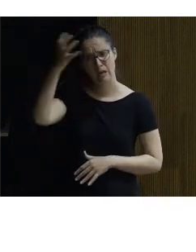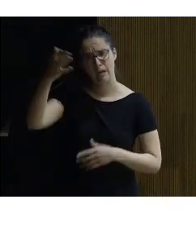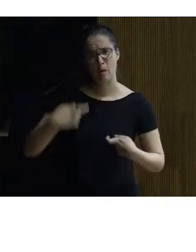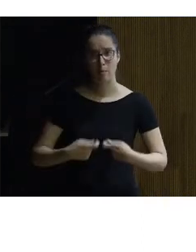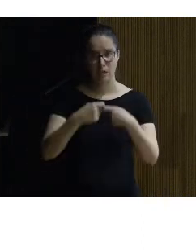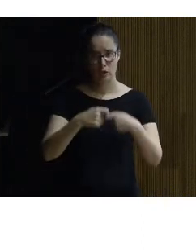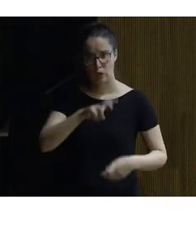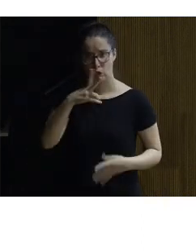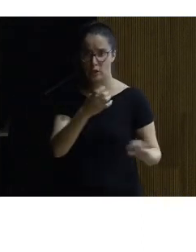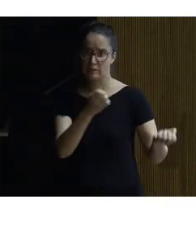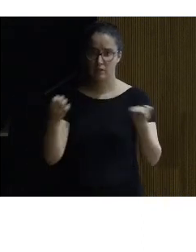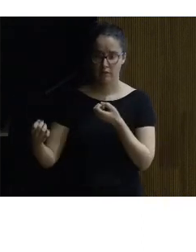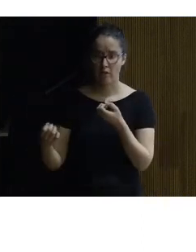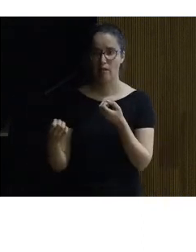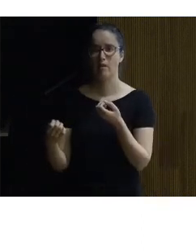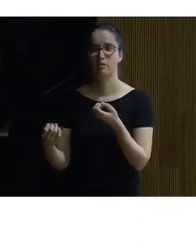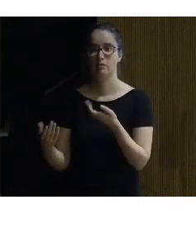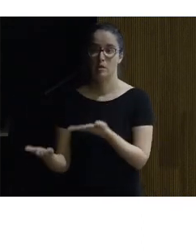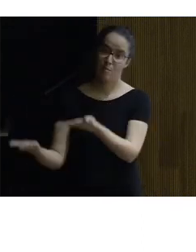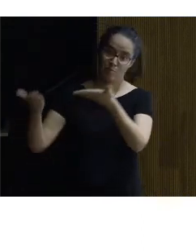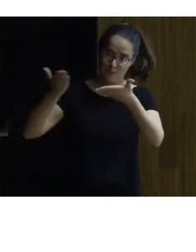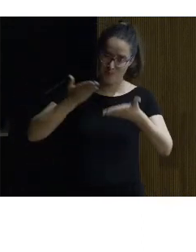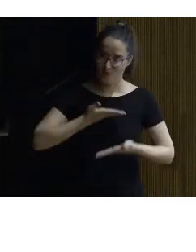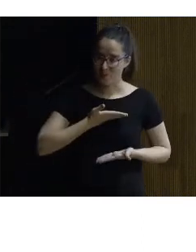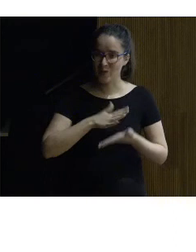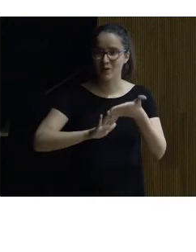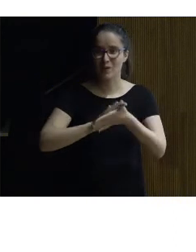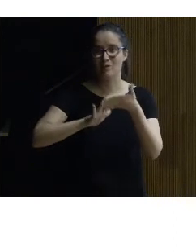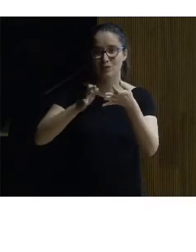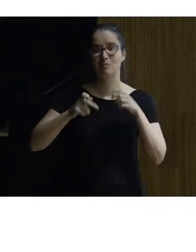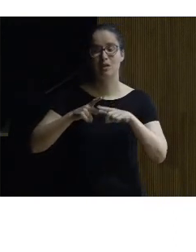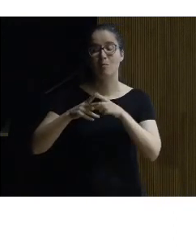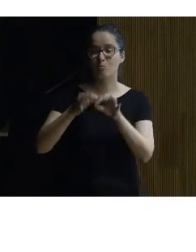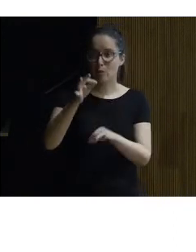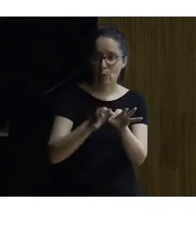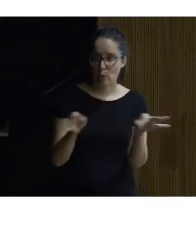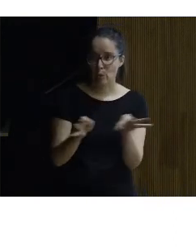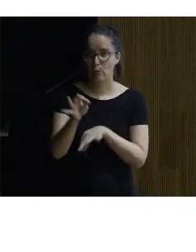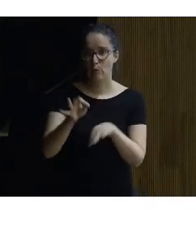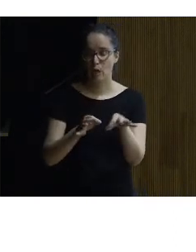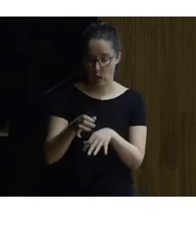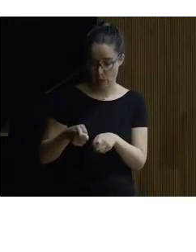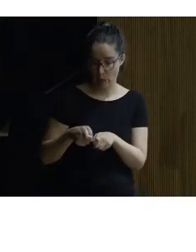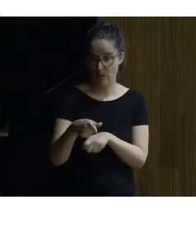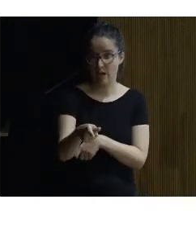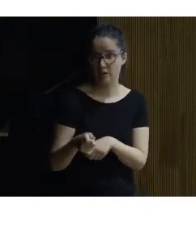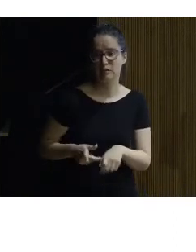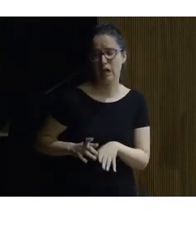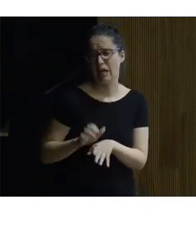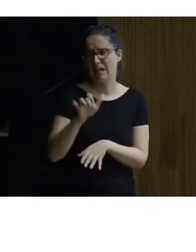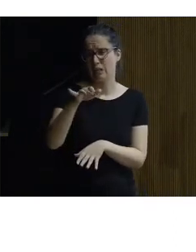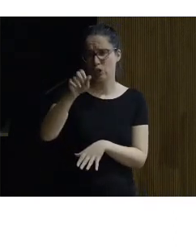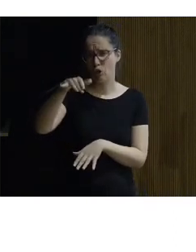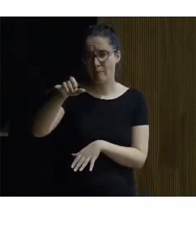otras entidades que amablemente me invitan hablo de los instrumentos de medida la cinta métrica el inclinómetro